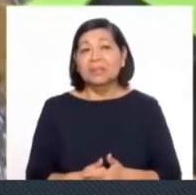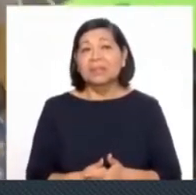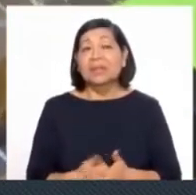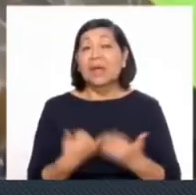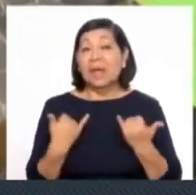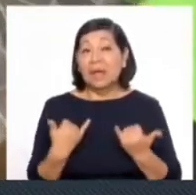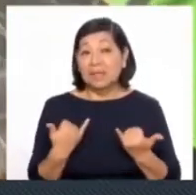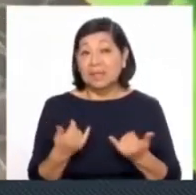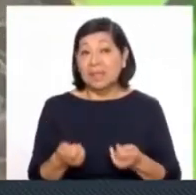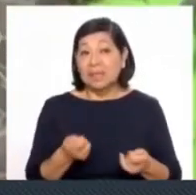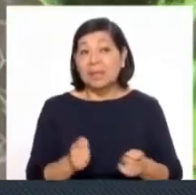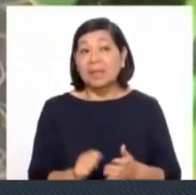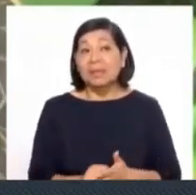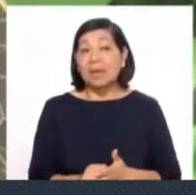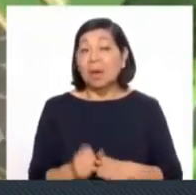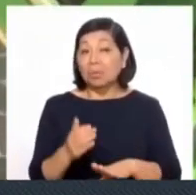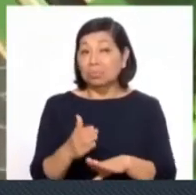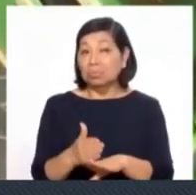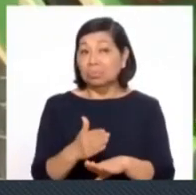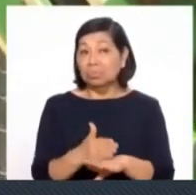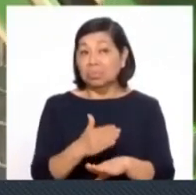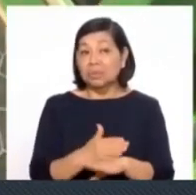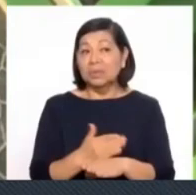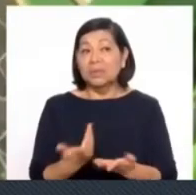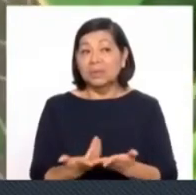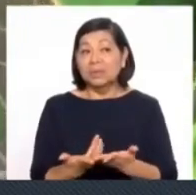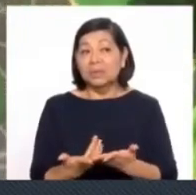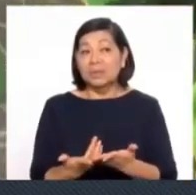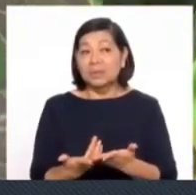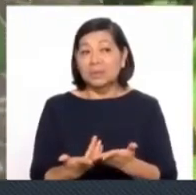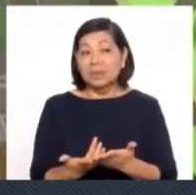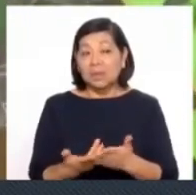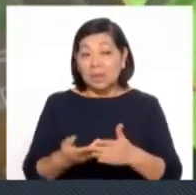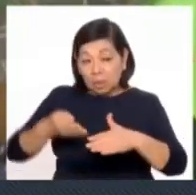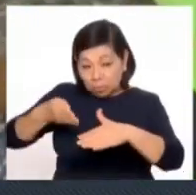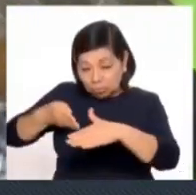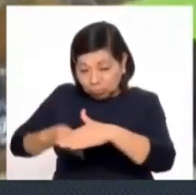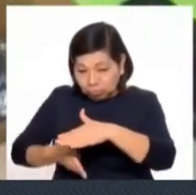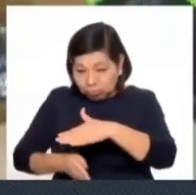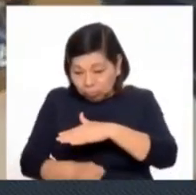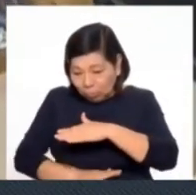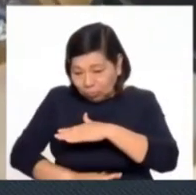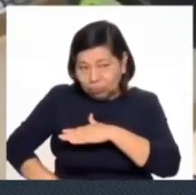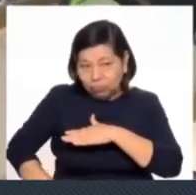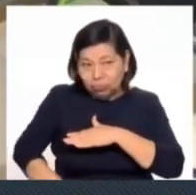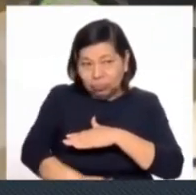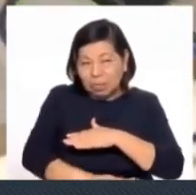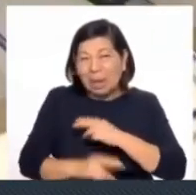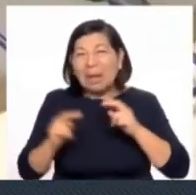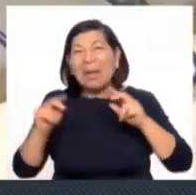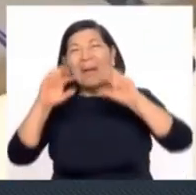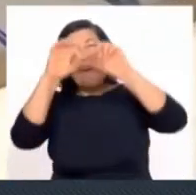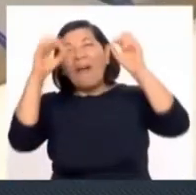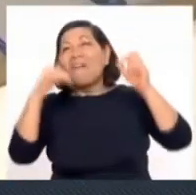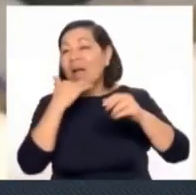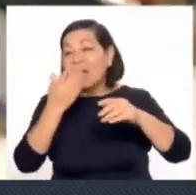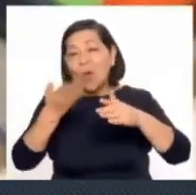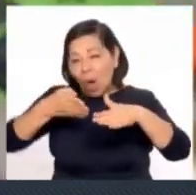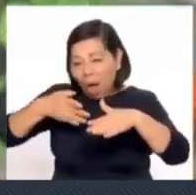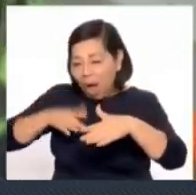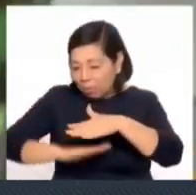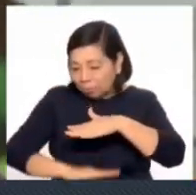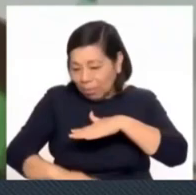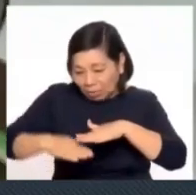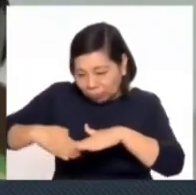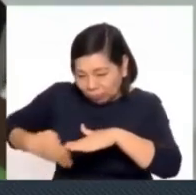que este mecanismo ha sido desarrollado a través de vías subterráneas para evitar la contaminación visual que genera el cableado aéreo.